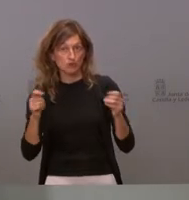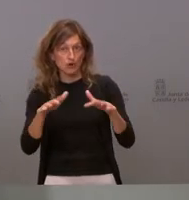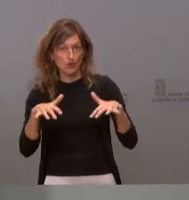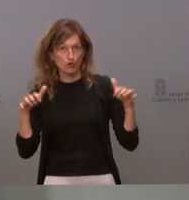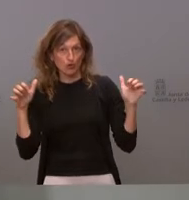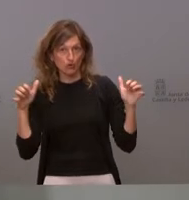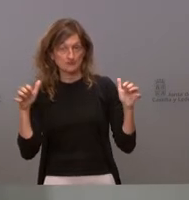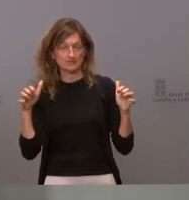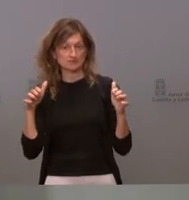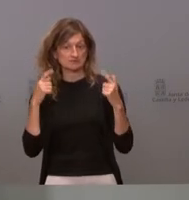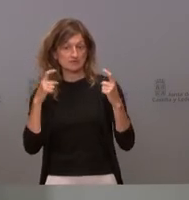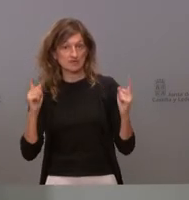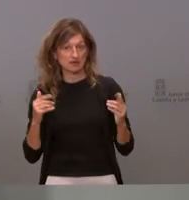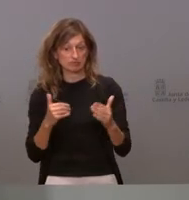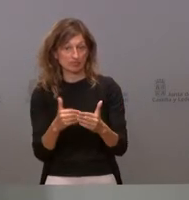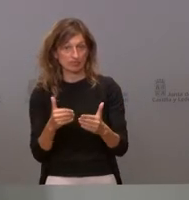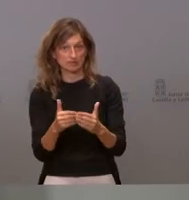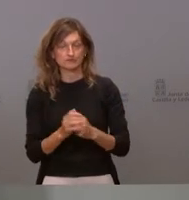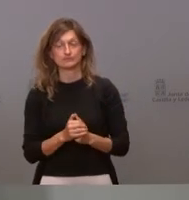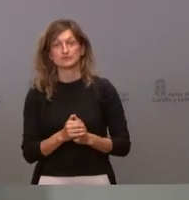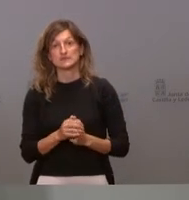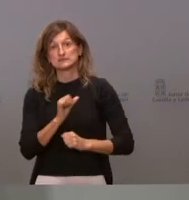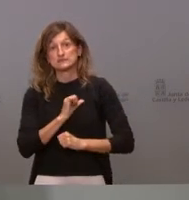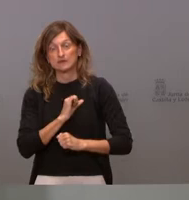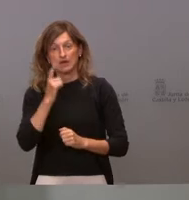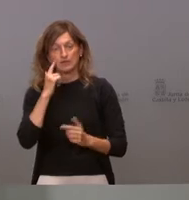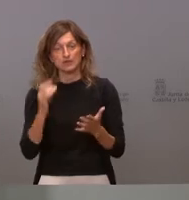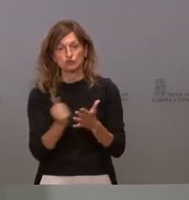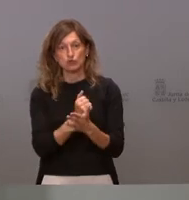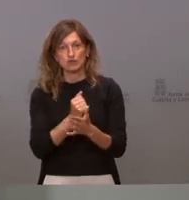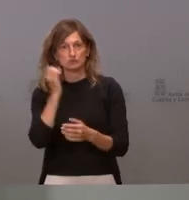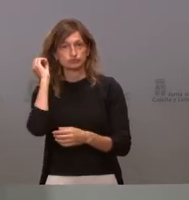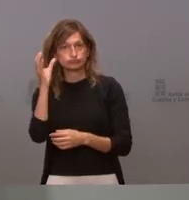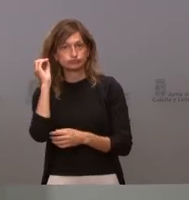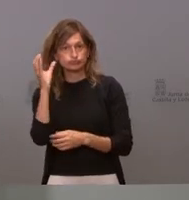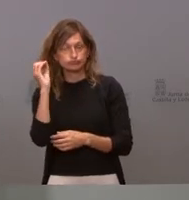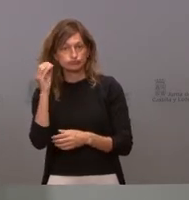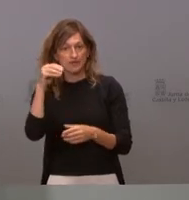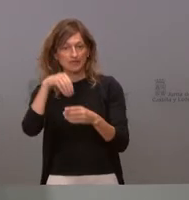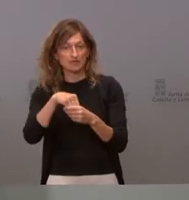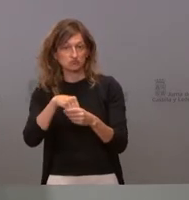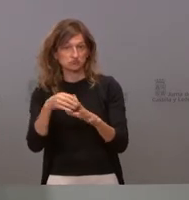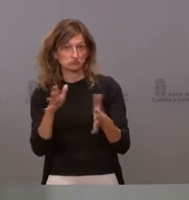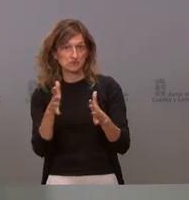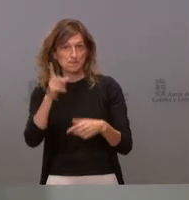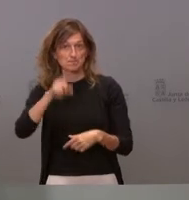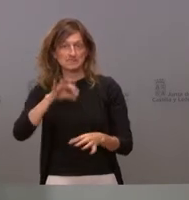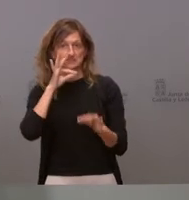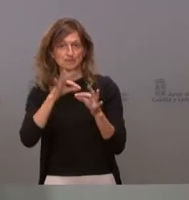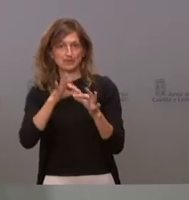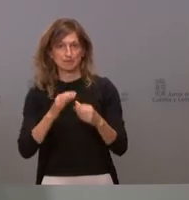a la mayor brevedad posible y esperamos que se produzcan todas las comparecencias dentro del mes de septiembre.